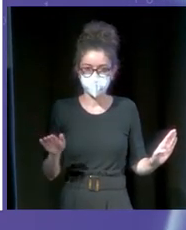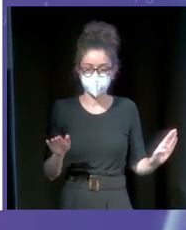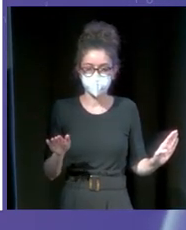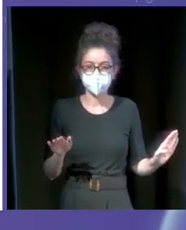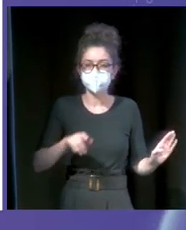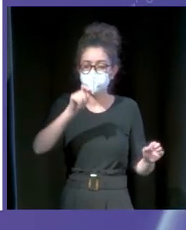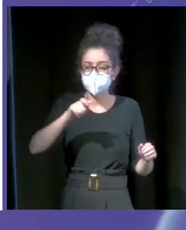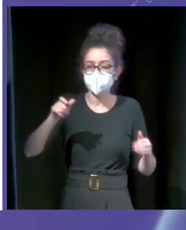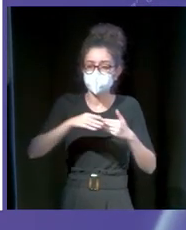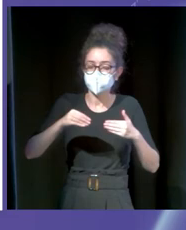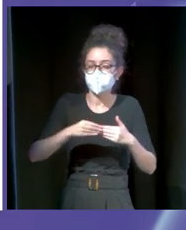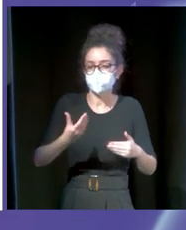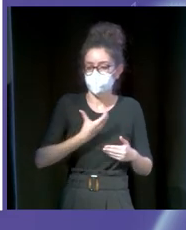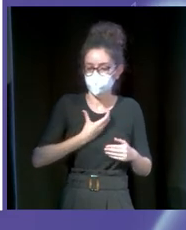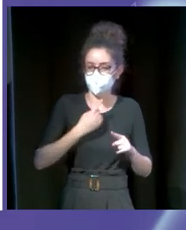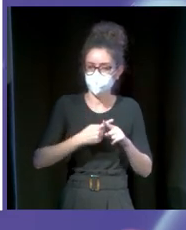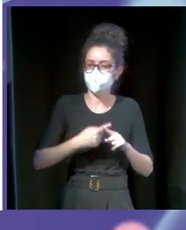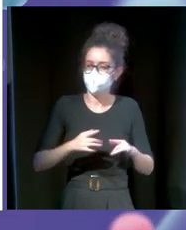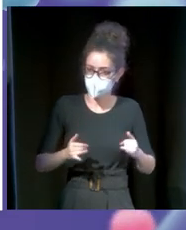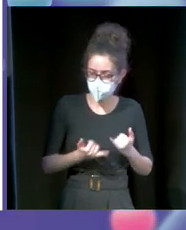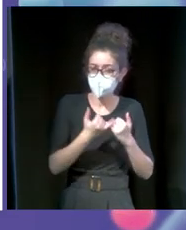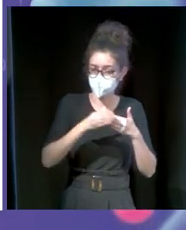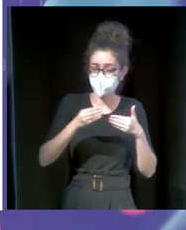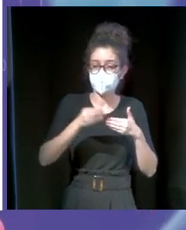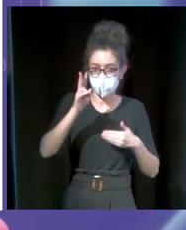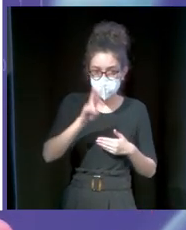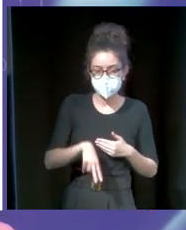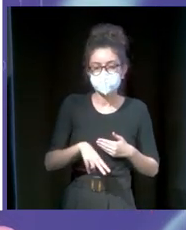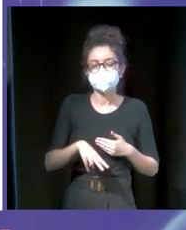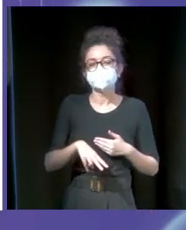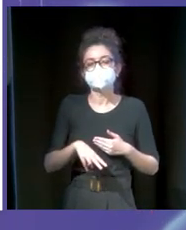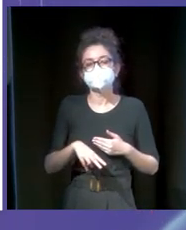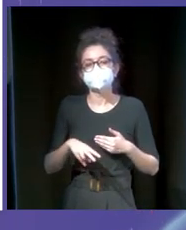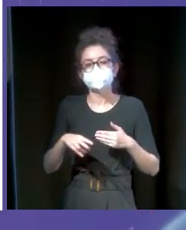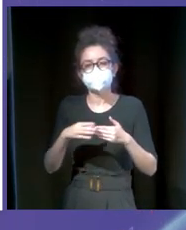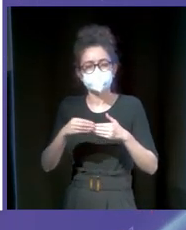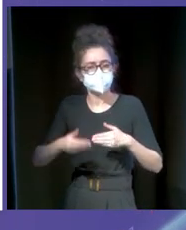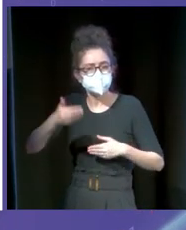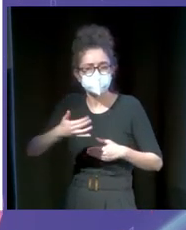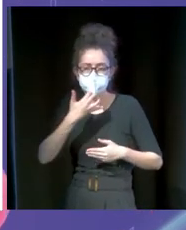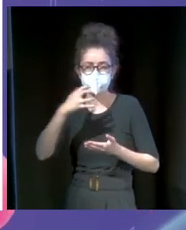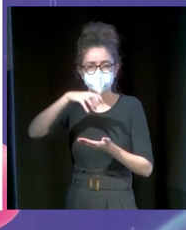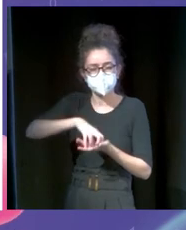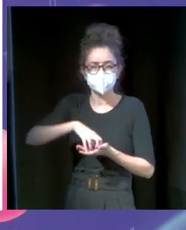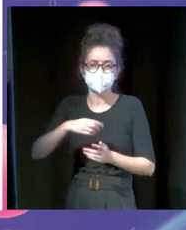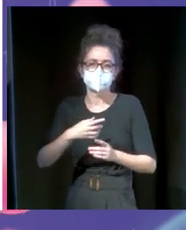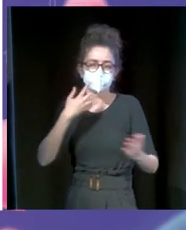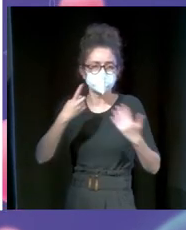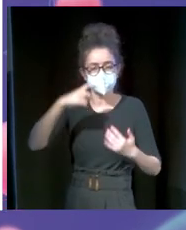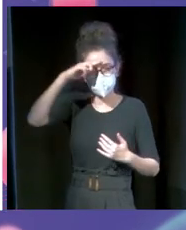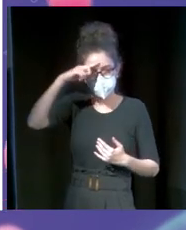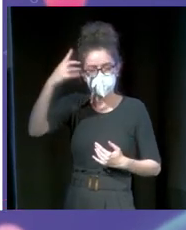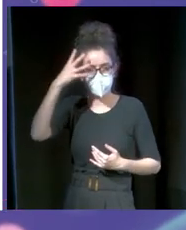al Ayuntamiento de Santa Cruz de Tenerife, tenemos clientes tan importantes como los centros de articultura de Lanzarote,